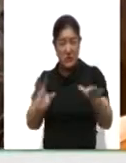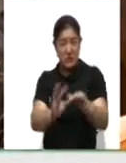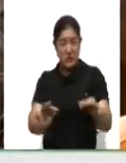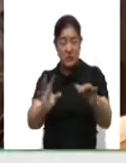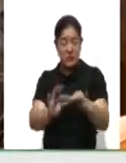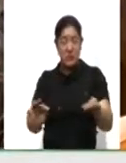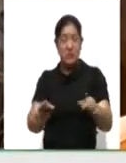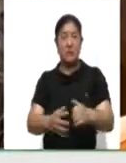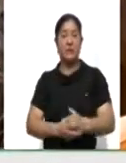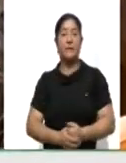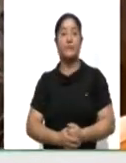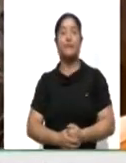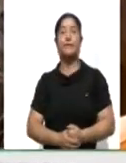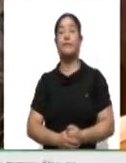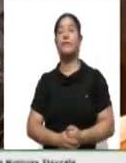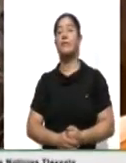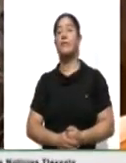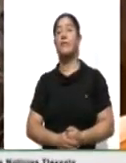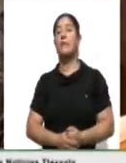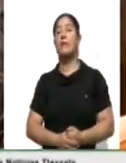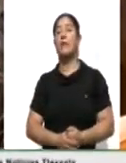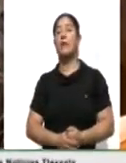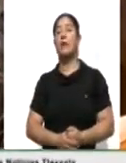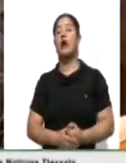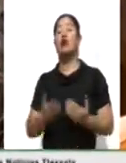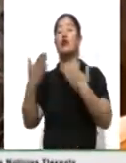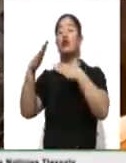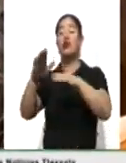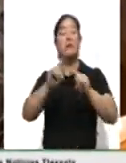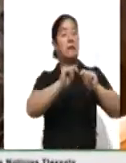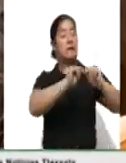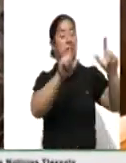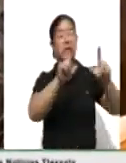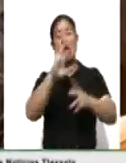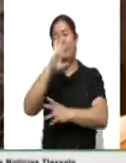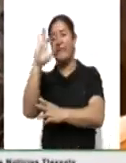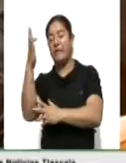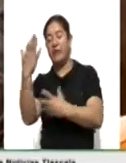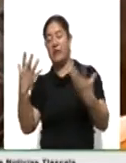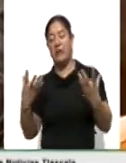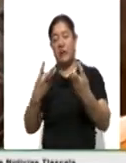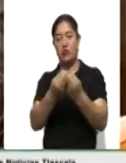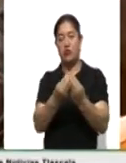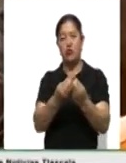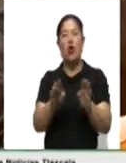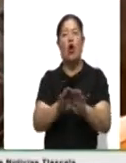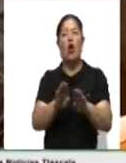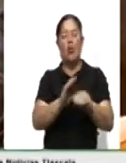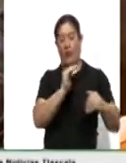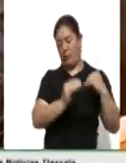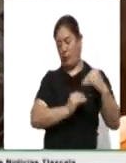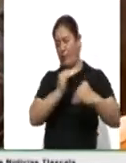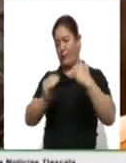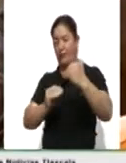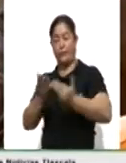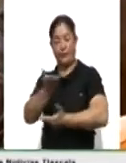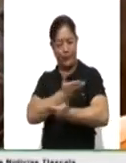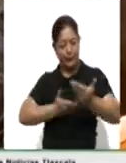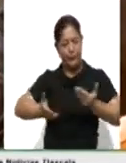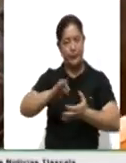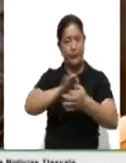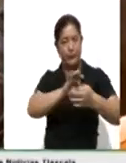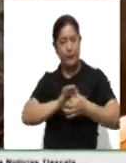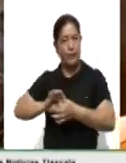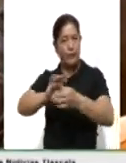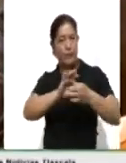existen entre Tlaxcala y la Federación. ¿Cuál es la mecánica de esa relación? ¿Cómo se da en